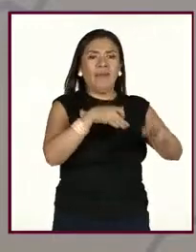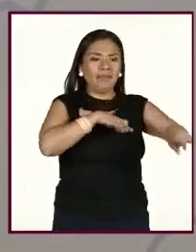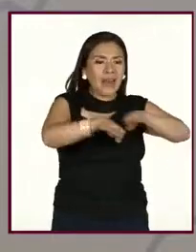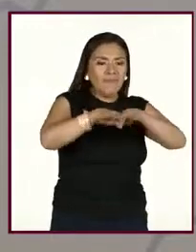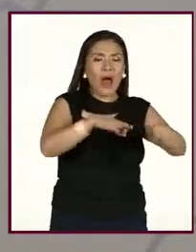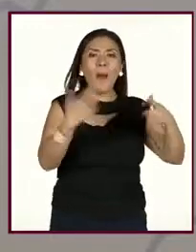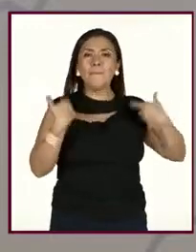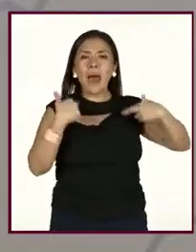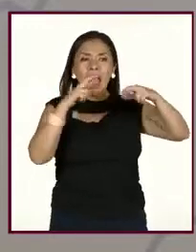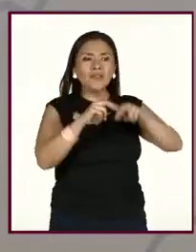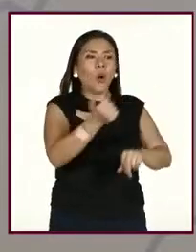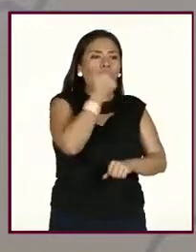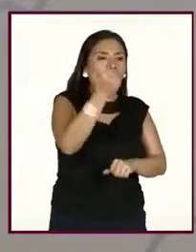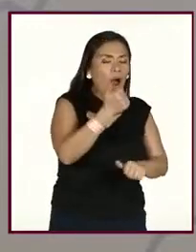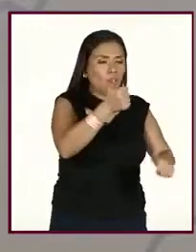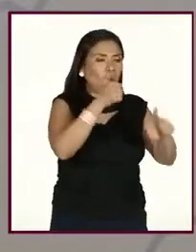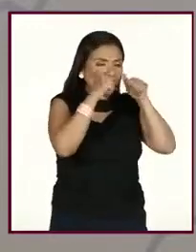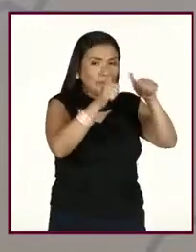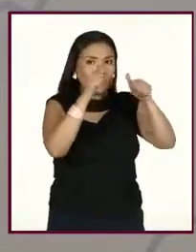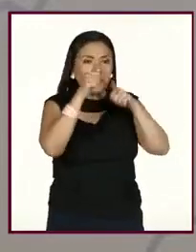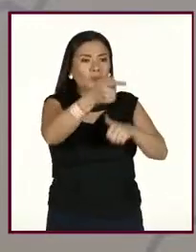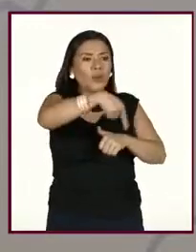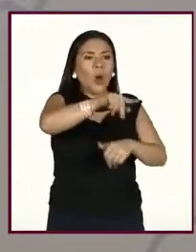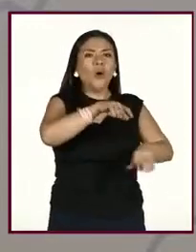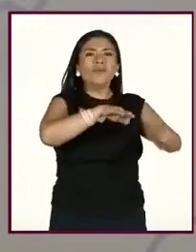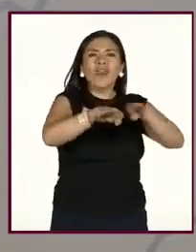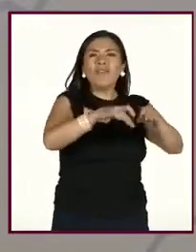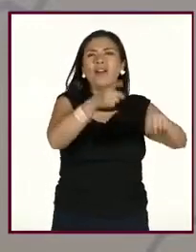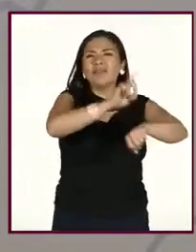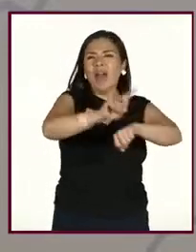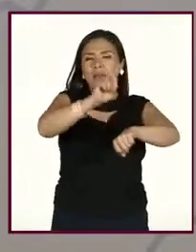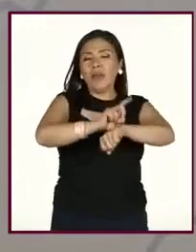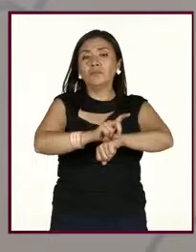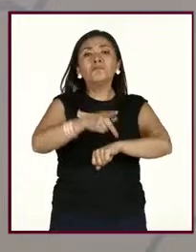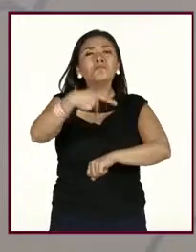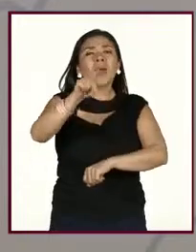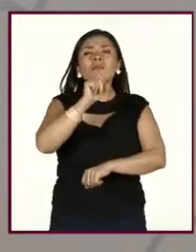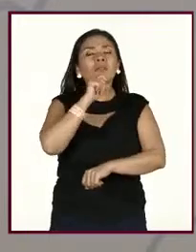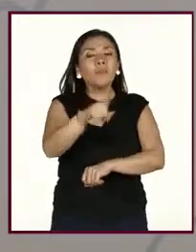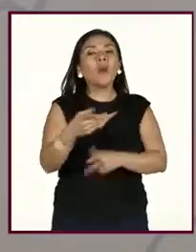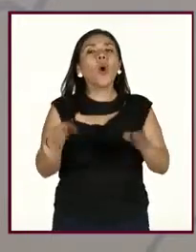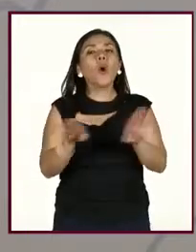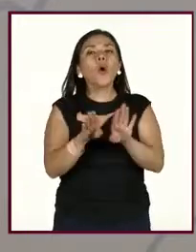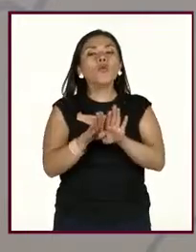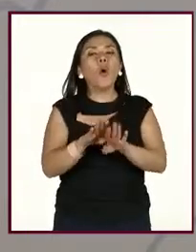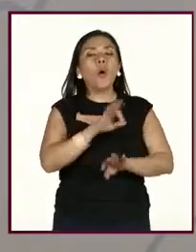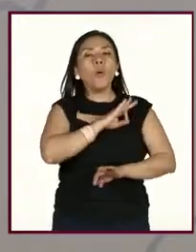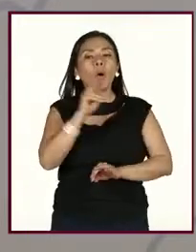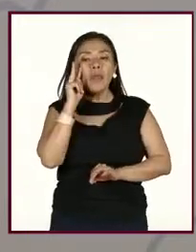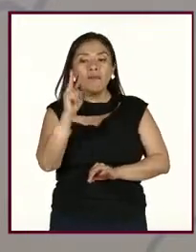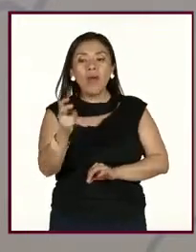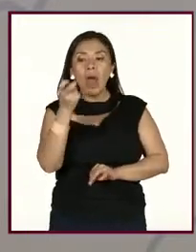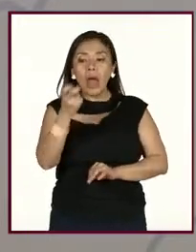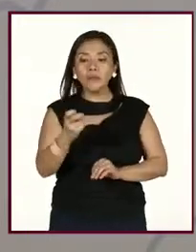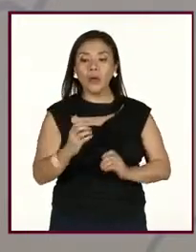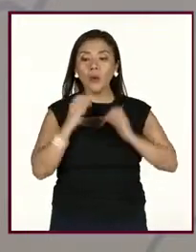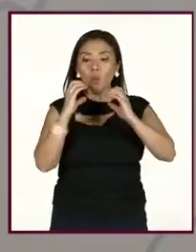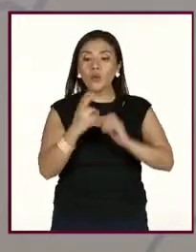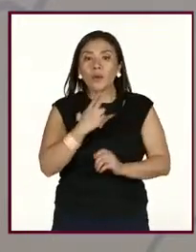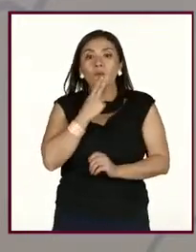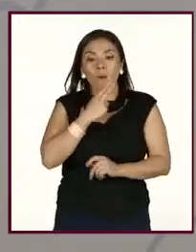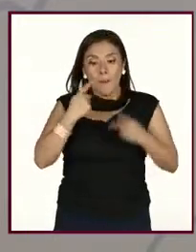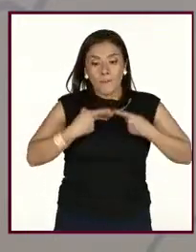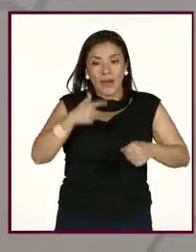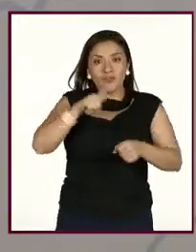por los adolescentes, por lo que hacen el día a día. Pero también una forma de reflejar ese autocuidado,